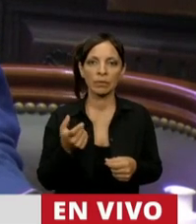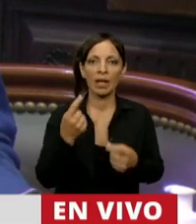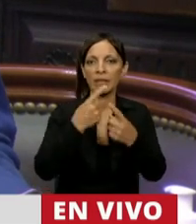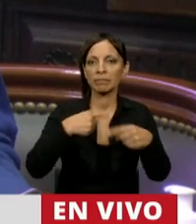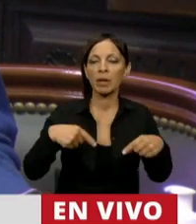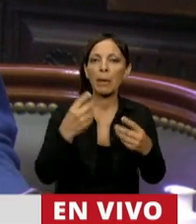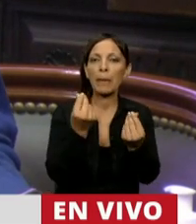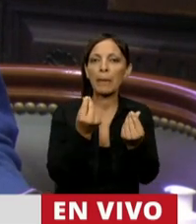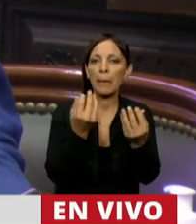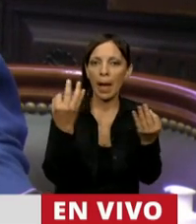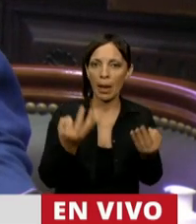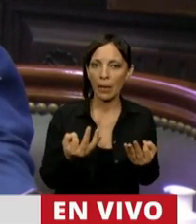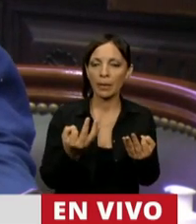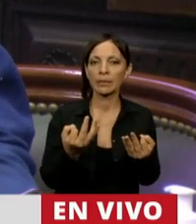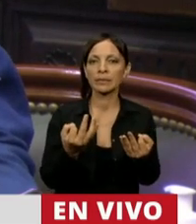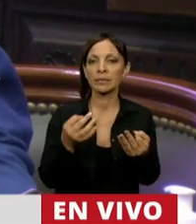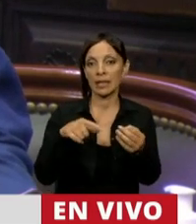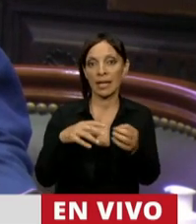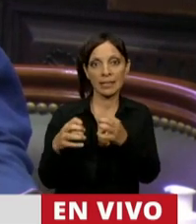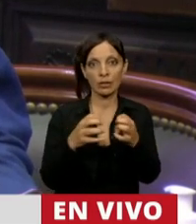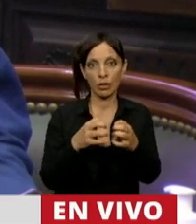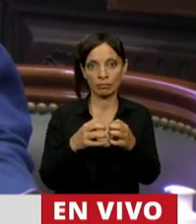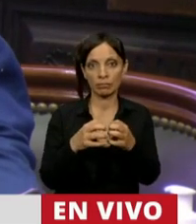validez misma de la presente sesión.